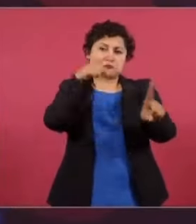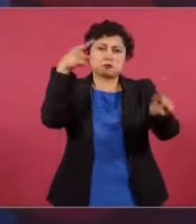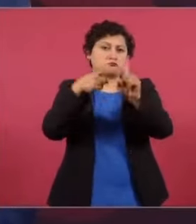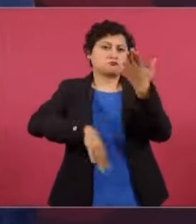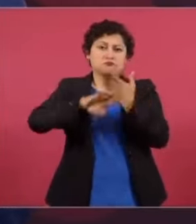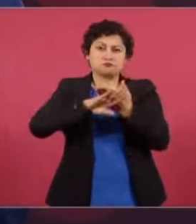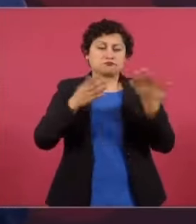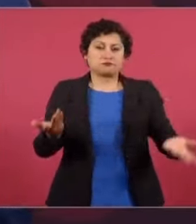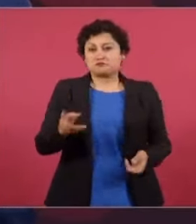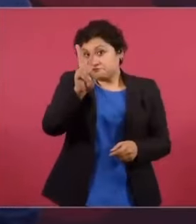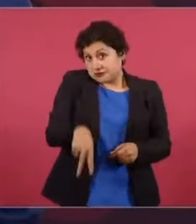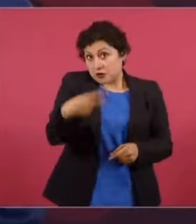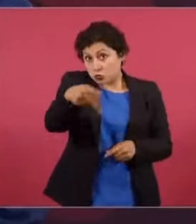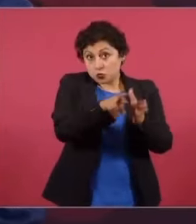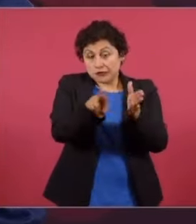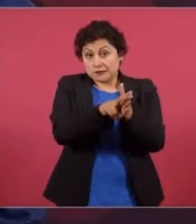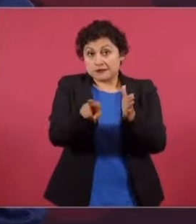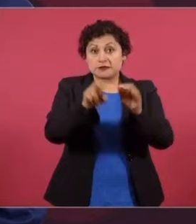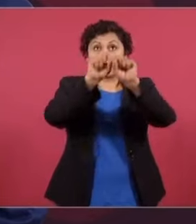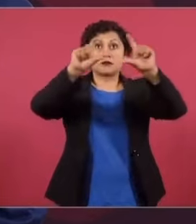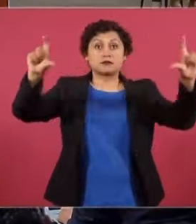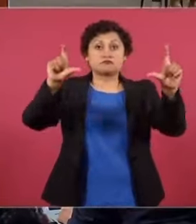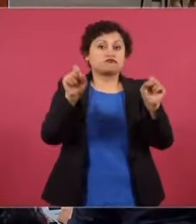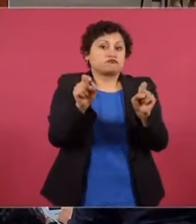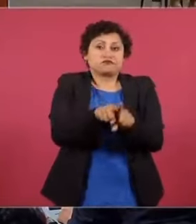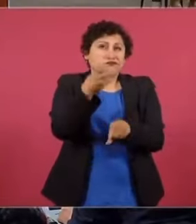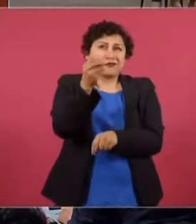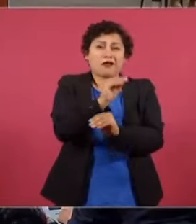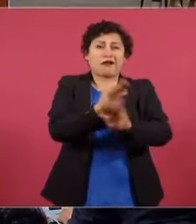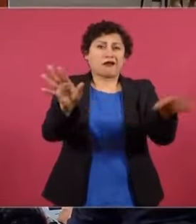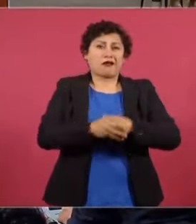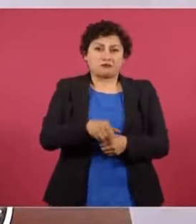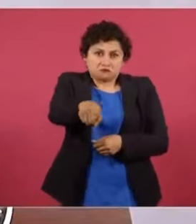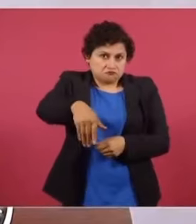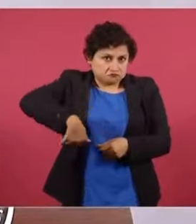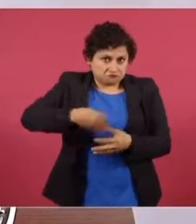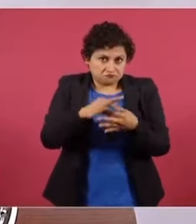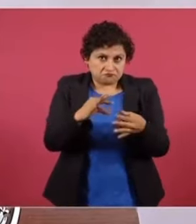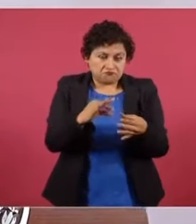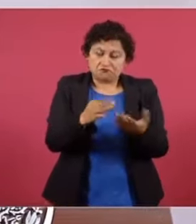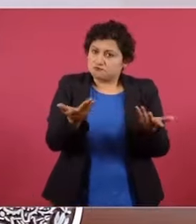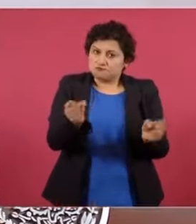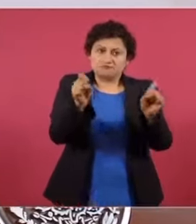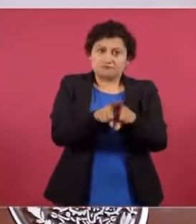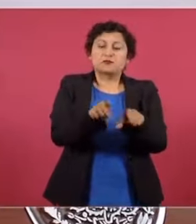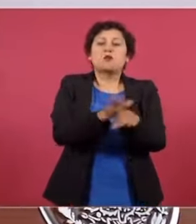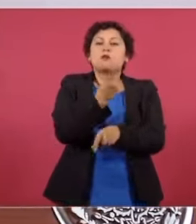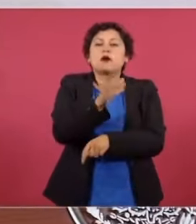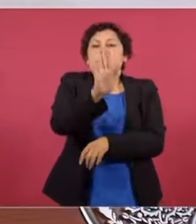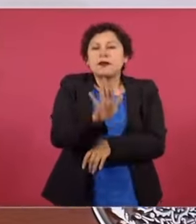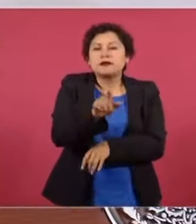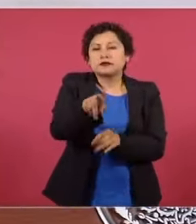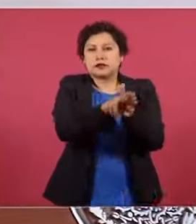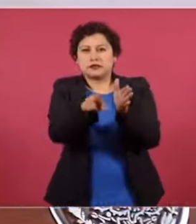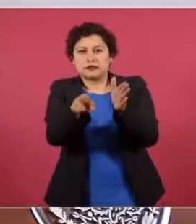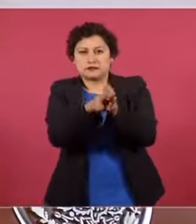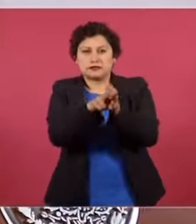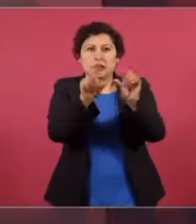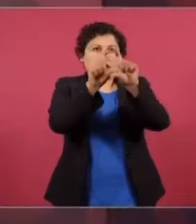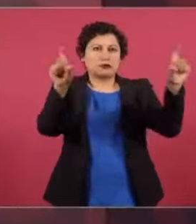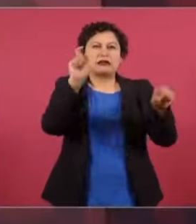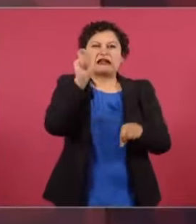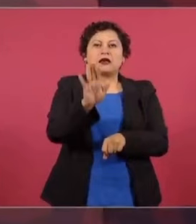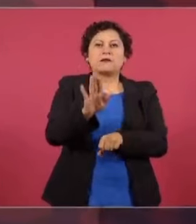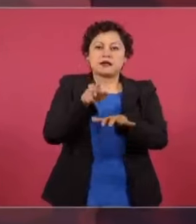basta con ver la portada de proceso sobre lo que estás hablando, porque da la impresión de que el Tren Maya